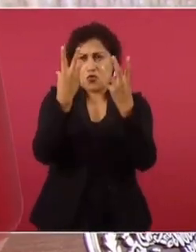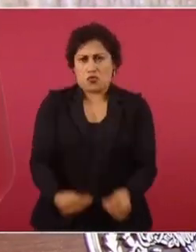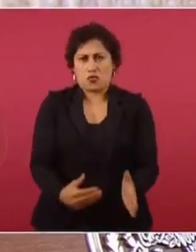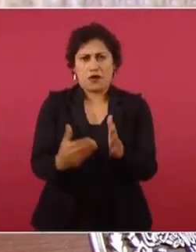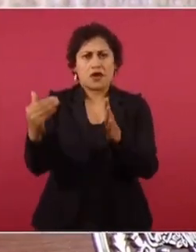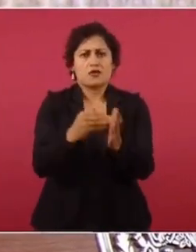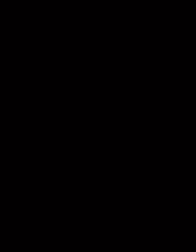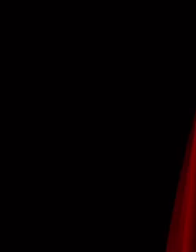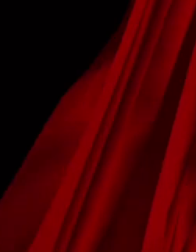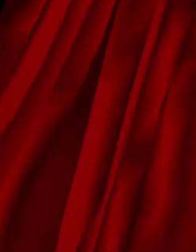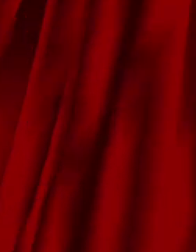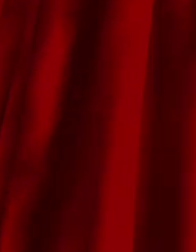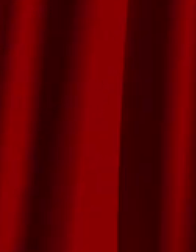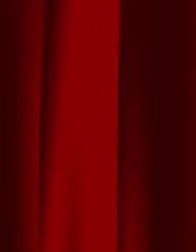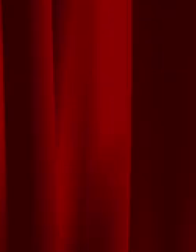que hemos iniciado.